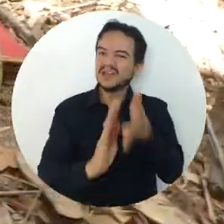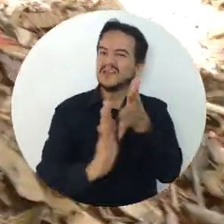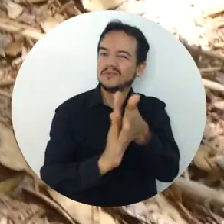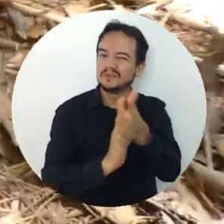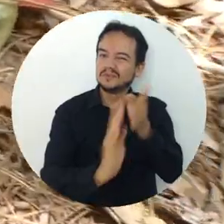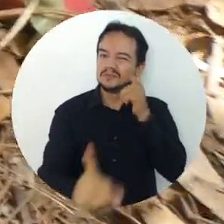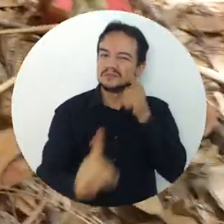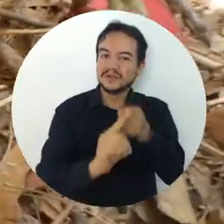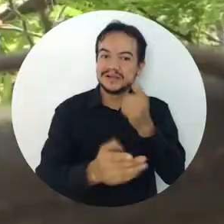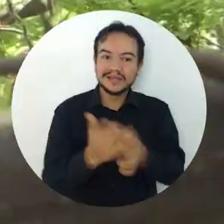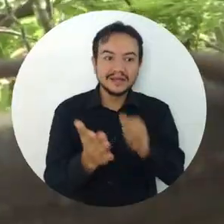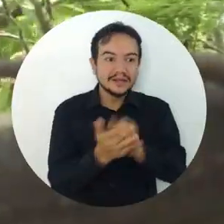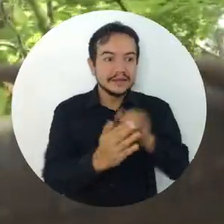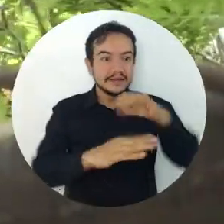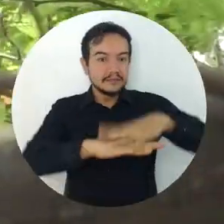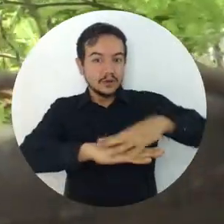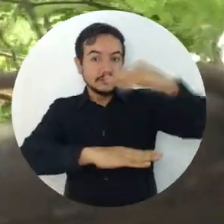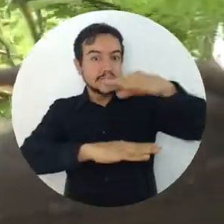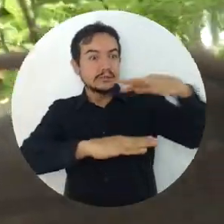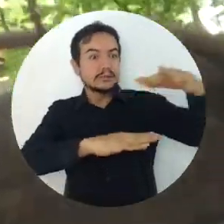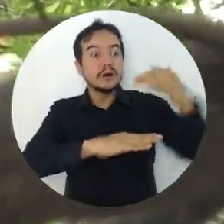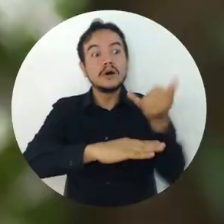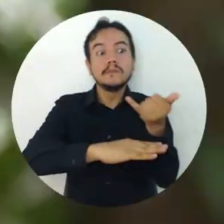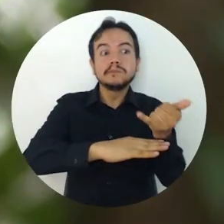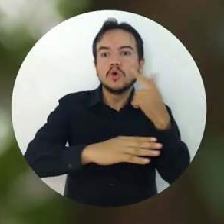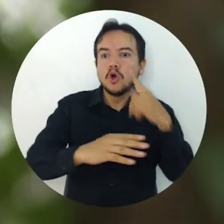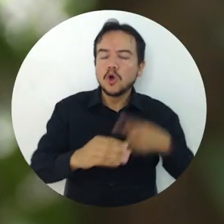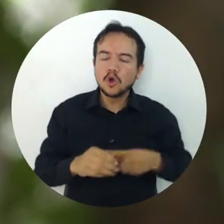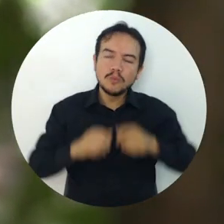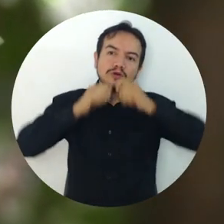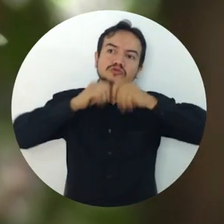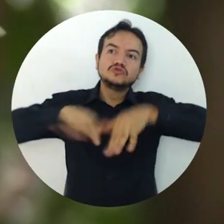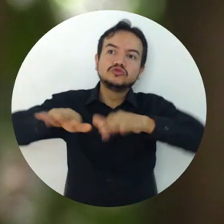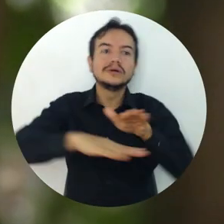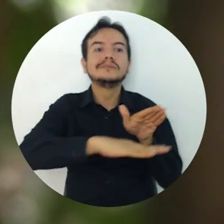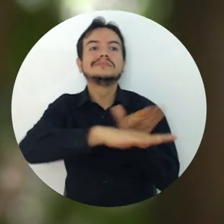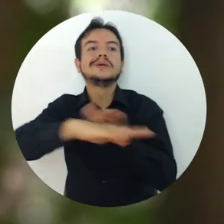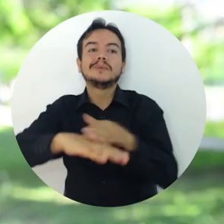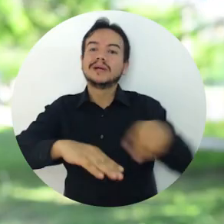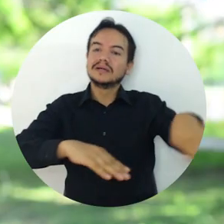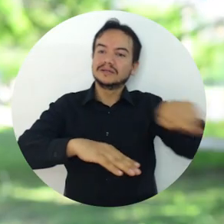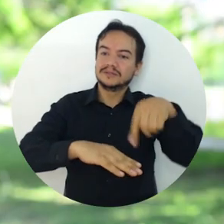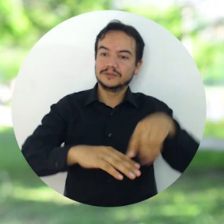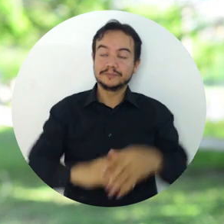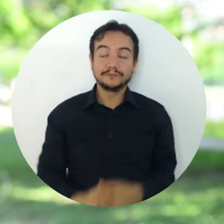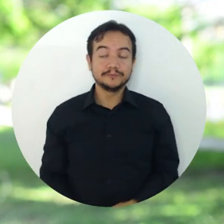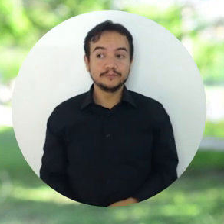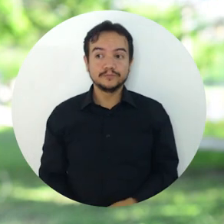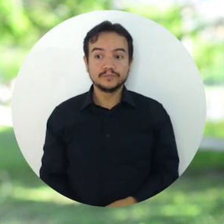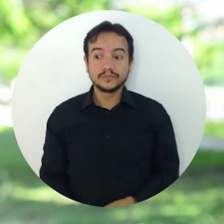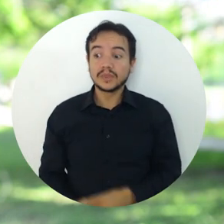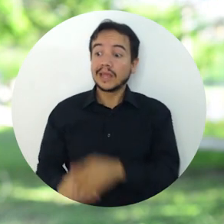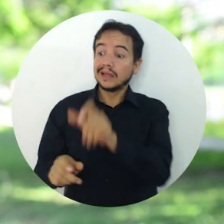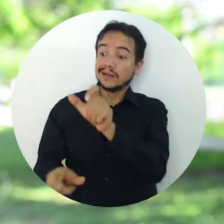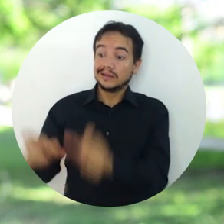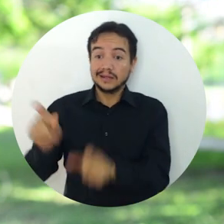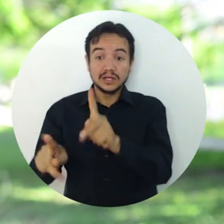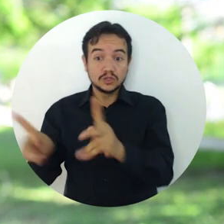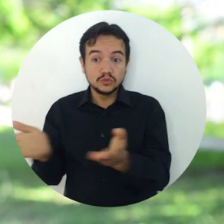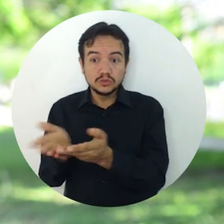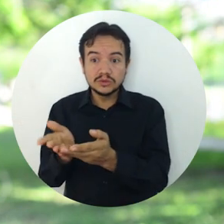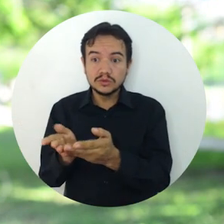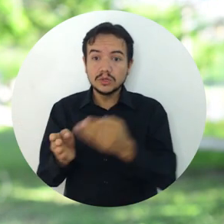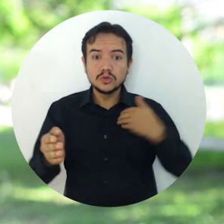información se busca dar a conocer la biodiversidad de fauna de manera abierta para todo el público. Para los estudiantes es un